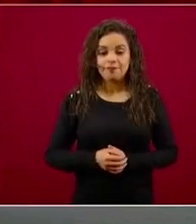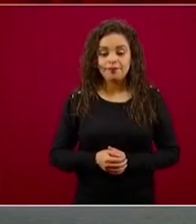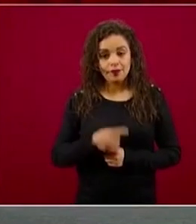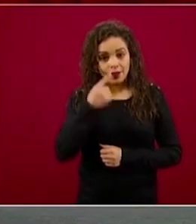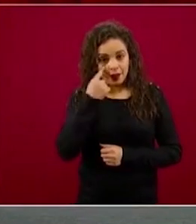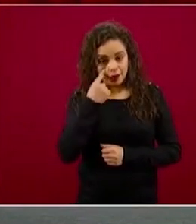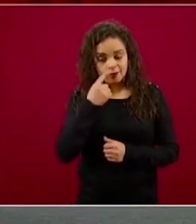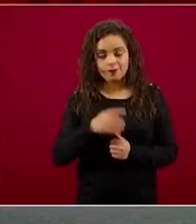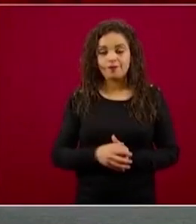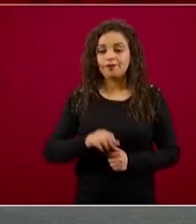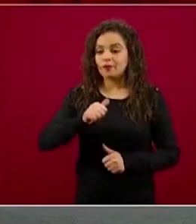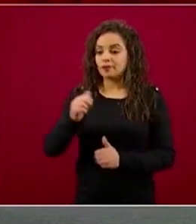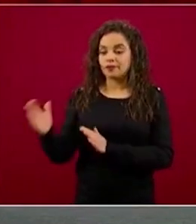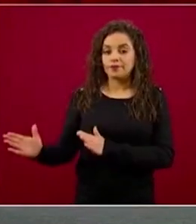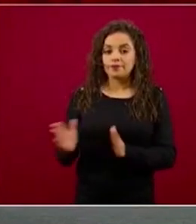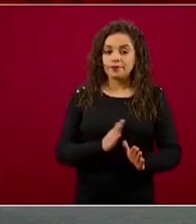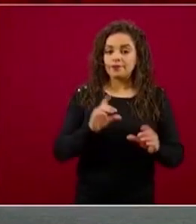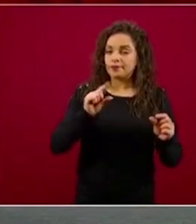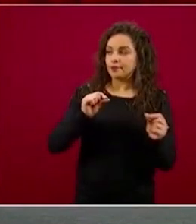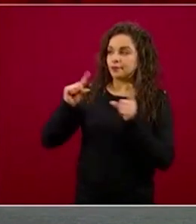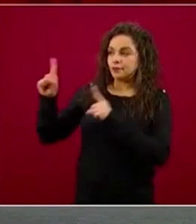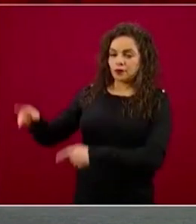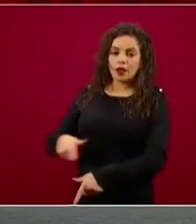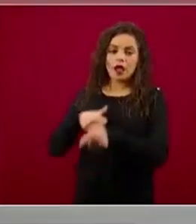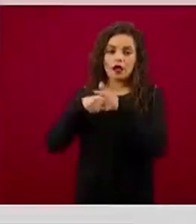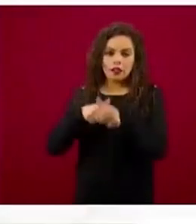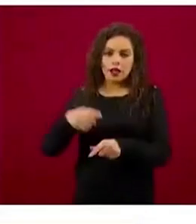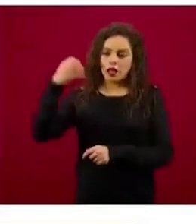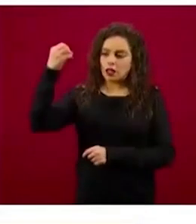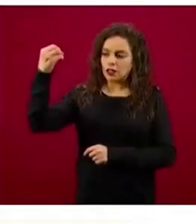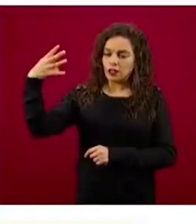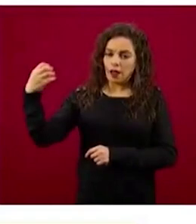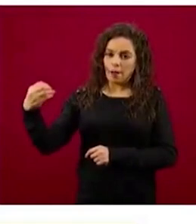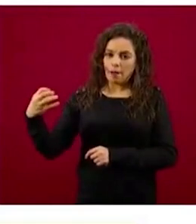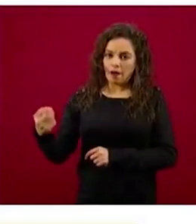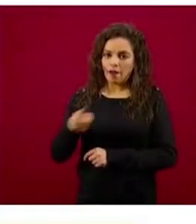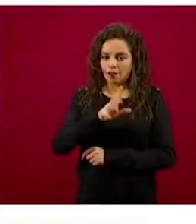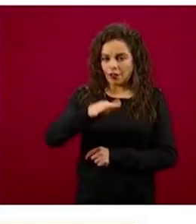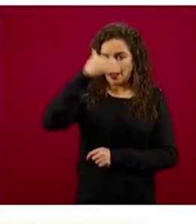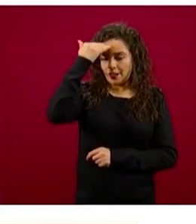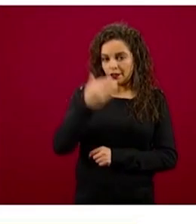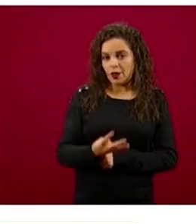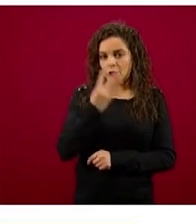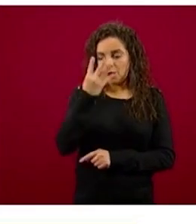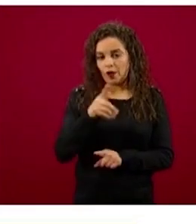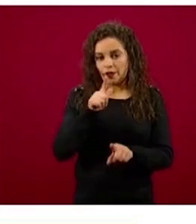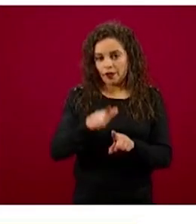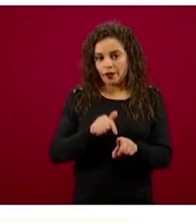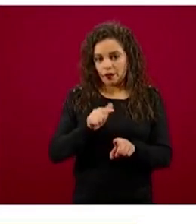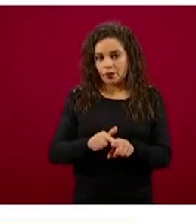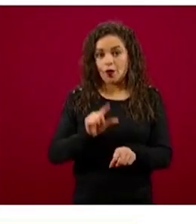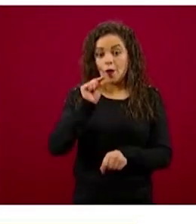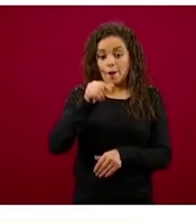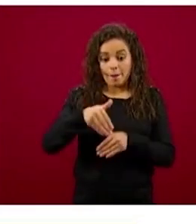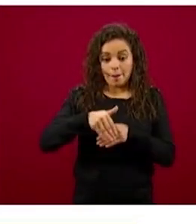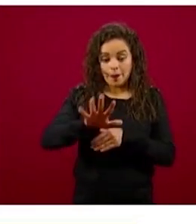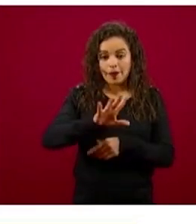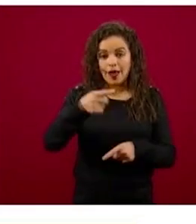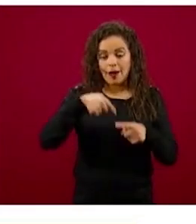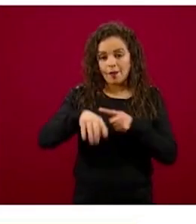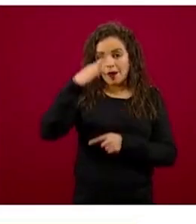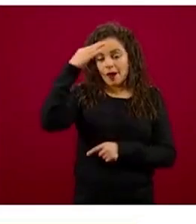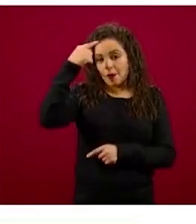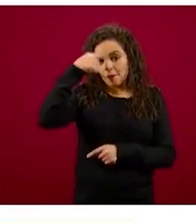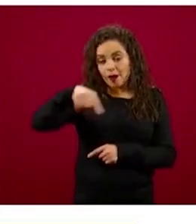continuamos con el semáforo, cuatro colores, ya debemos estar muy cerca de conocerlo bien, rojo, naranja,